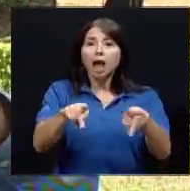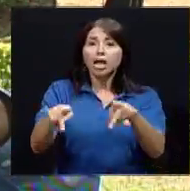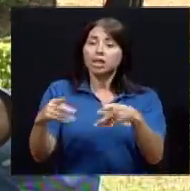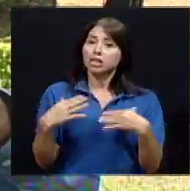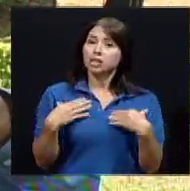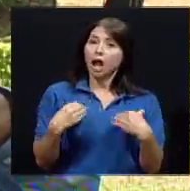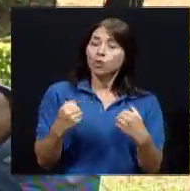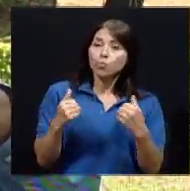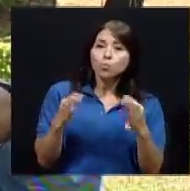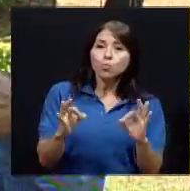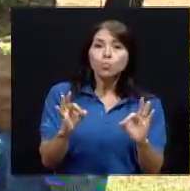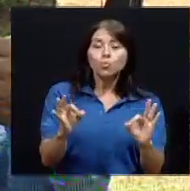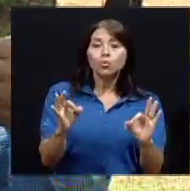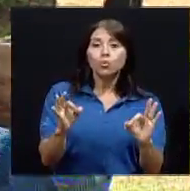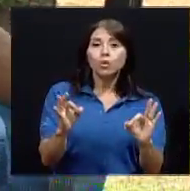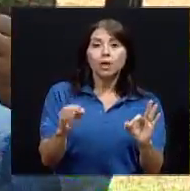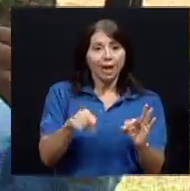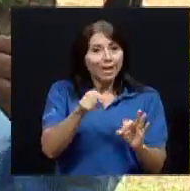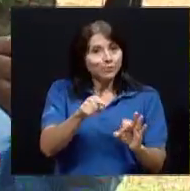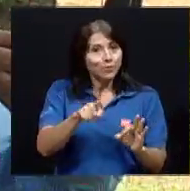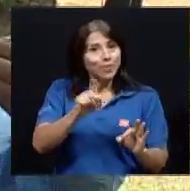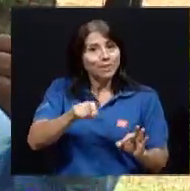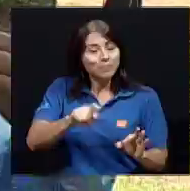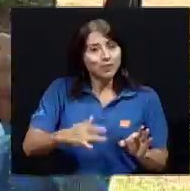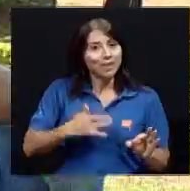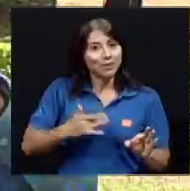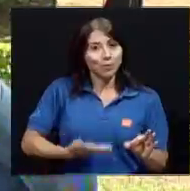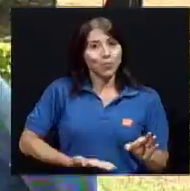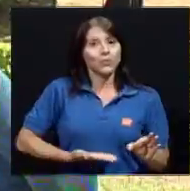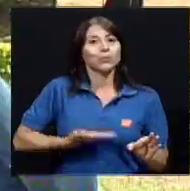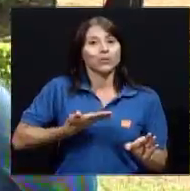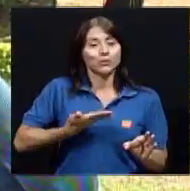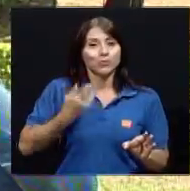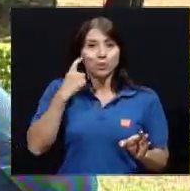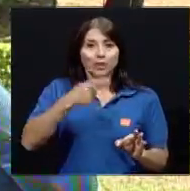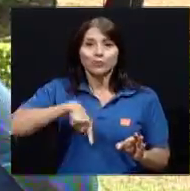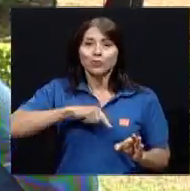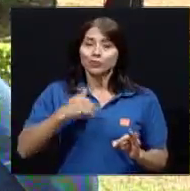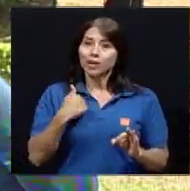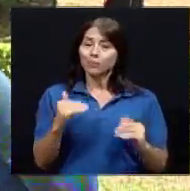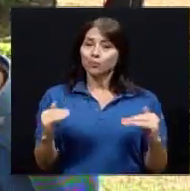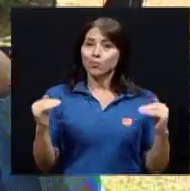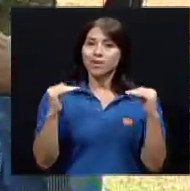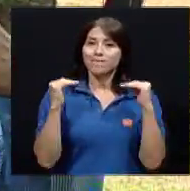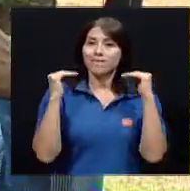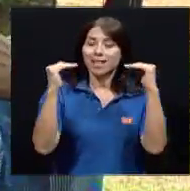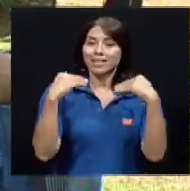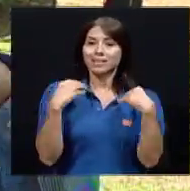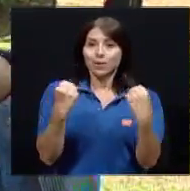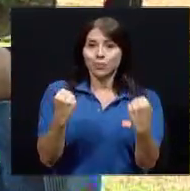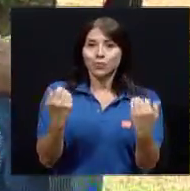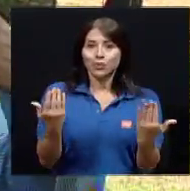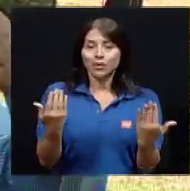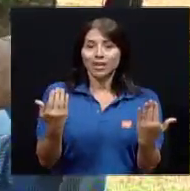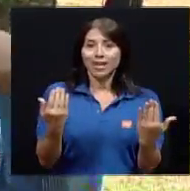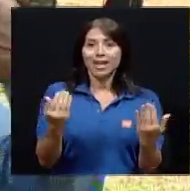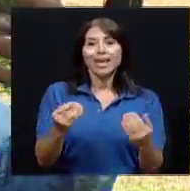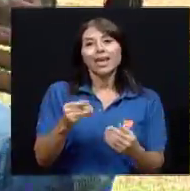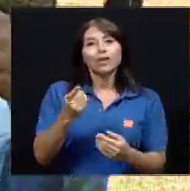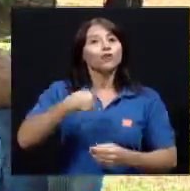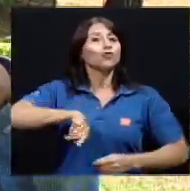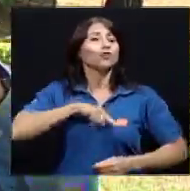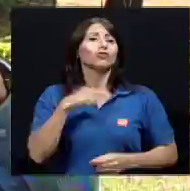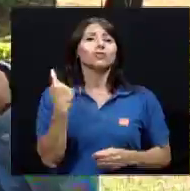de... A ver, tenemos que sentirnos orgullosos, digamos, del nivel de salud que tenemos. Es lo que hemos, digámoslo así,